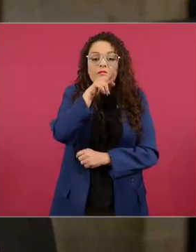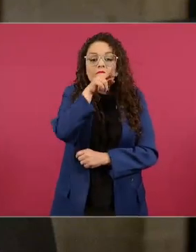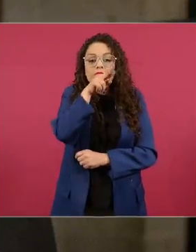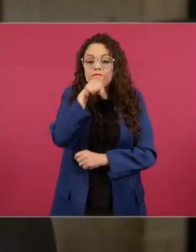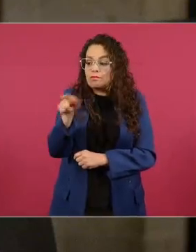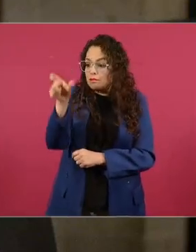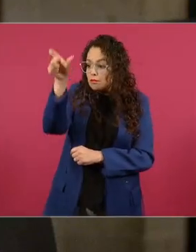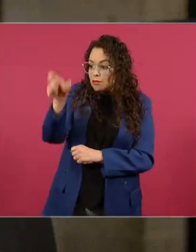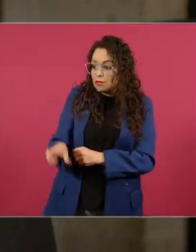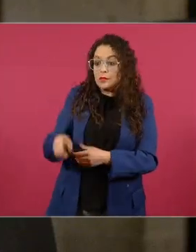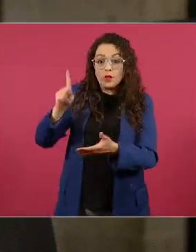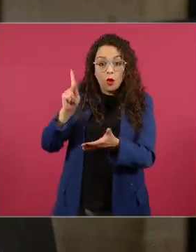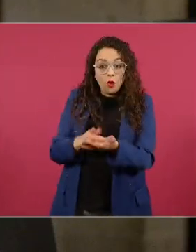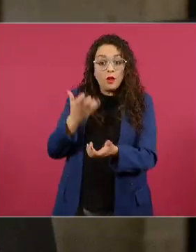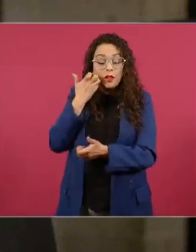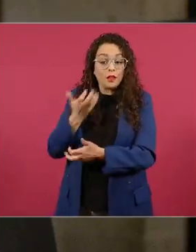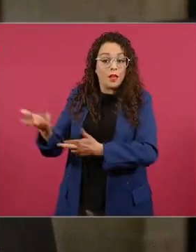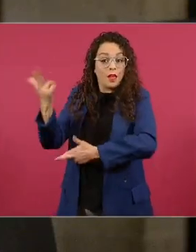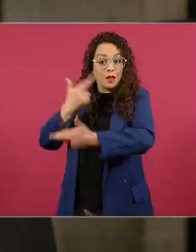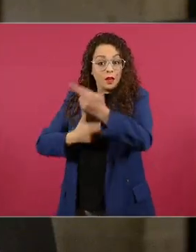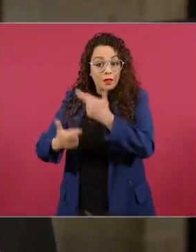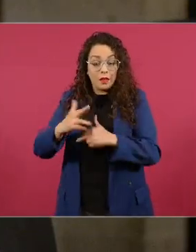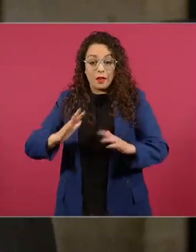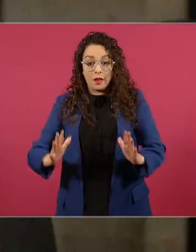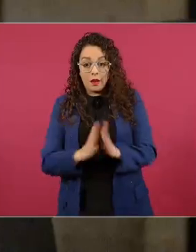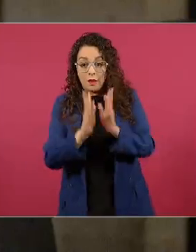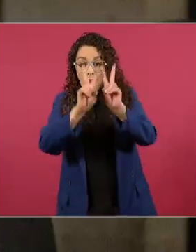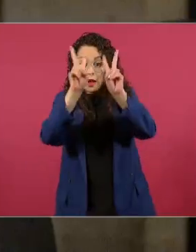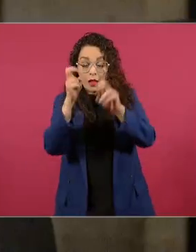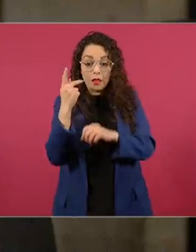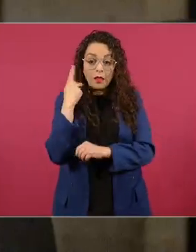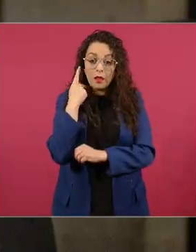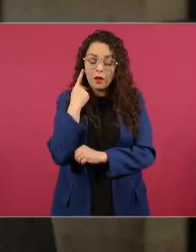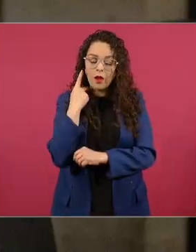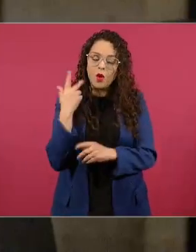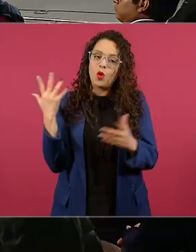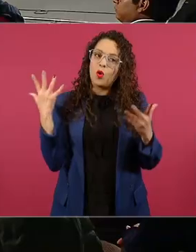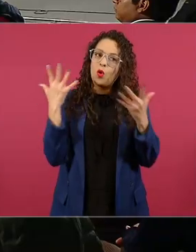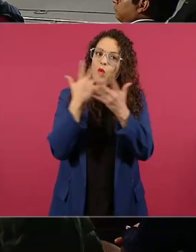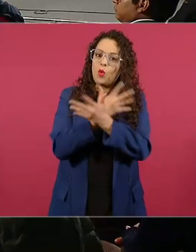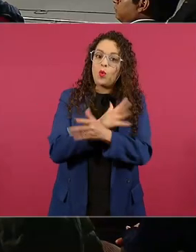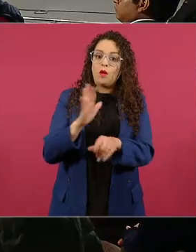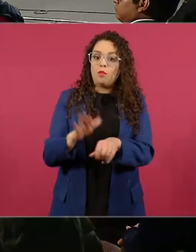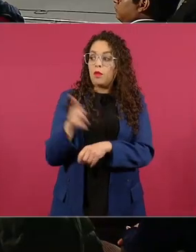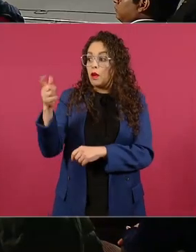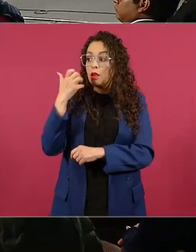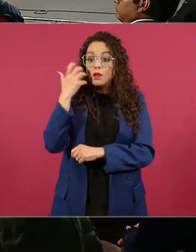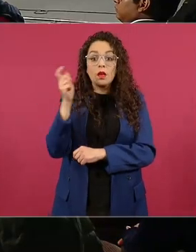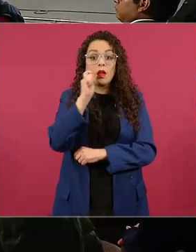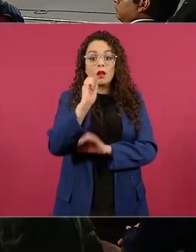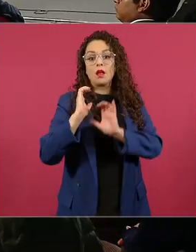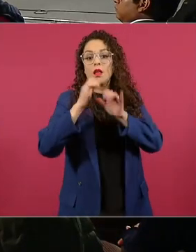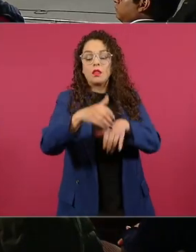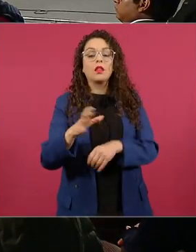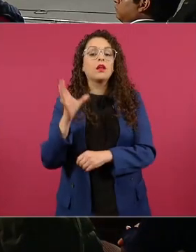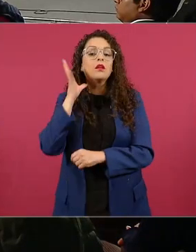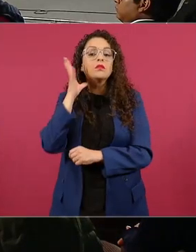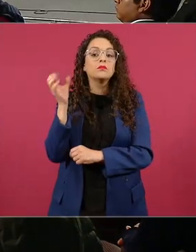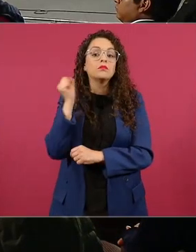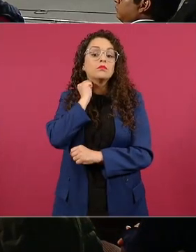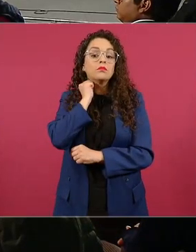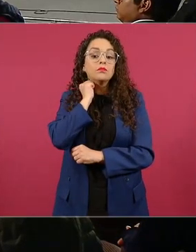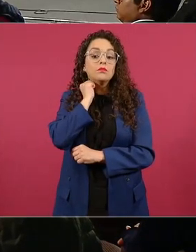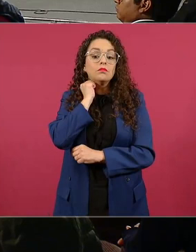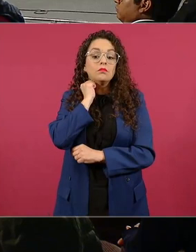reviva usted sabe la contienda al Senado da tres posiciones da dos para el ganador y